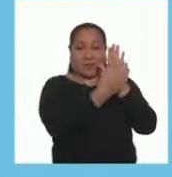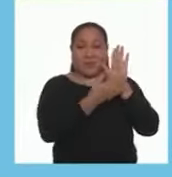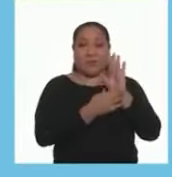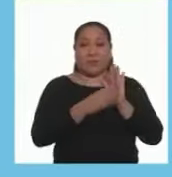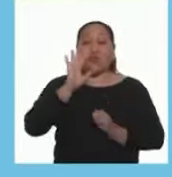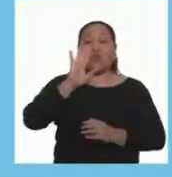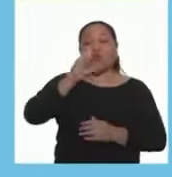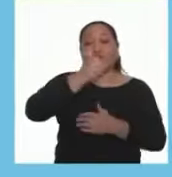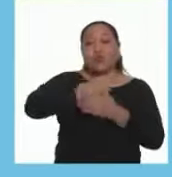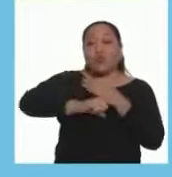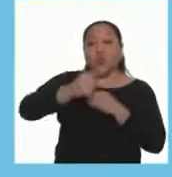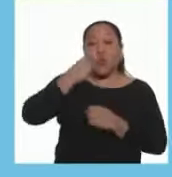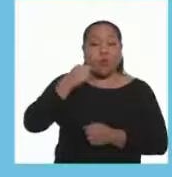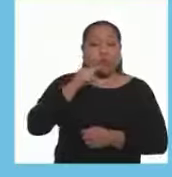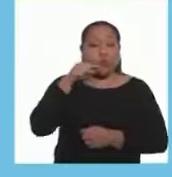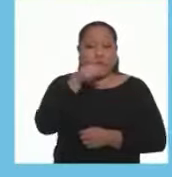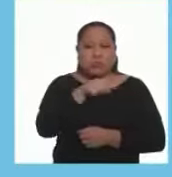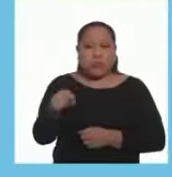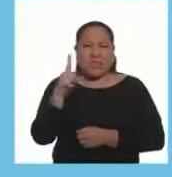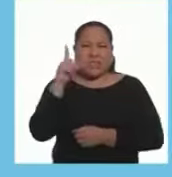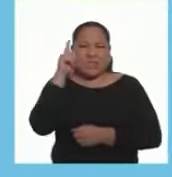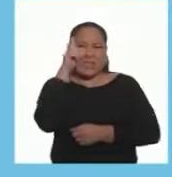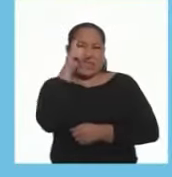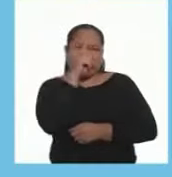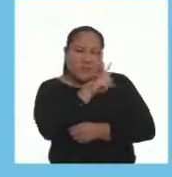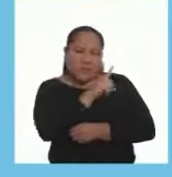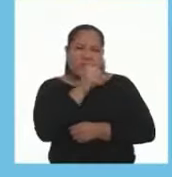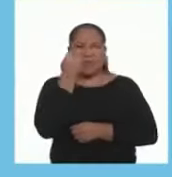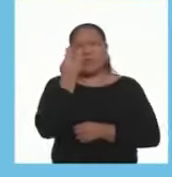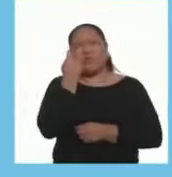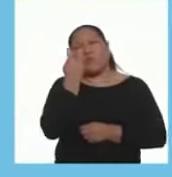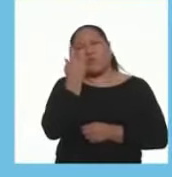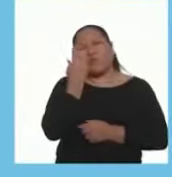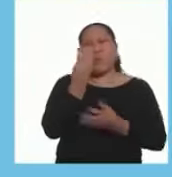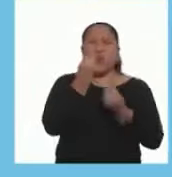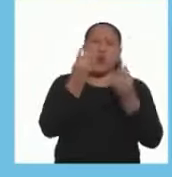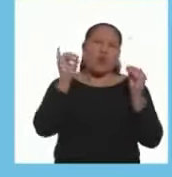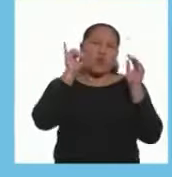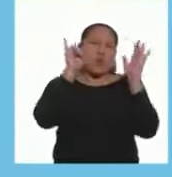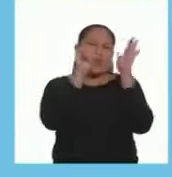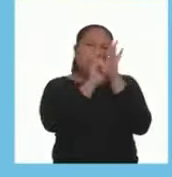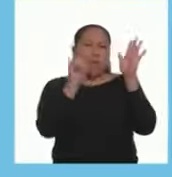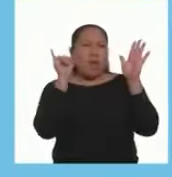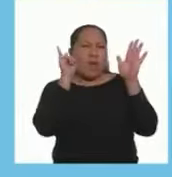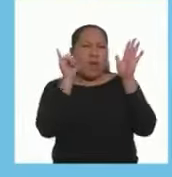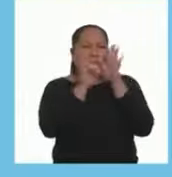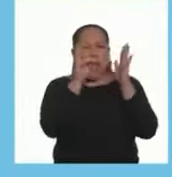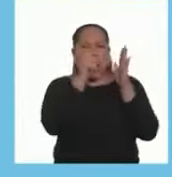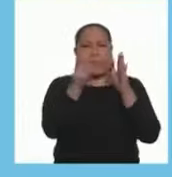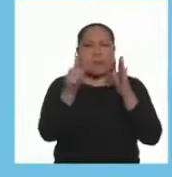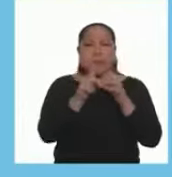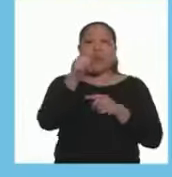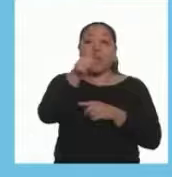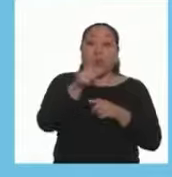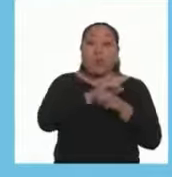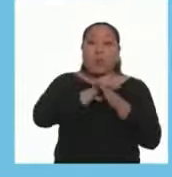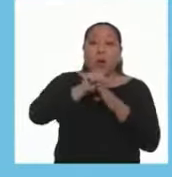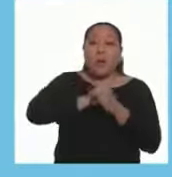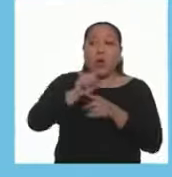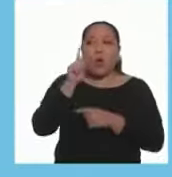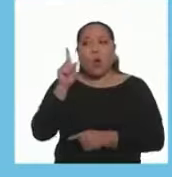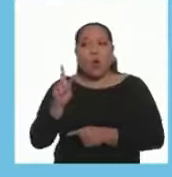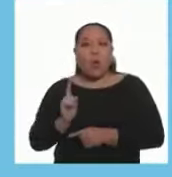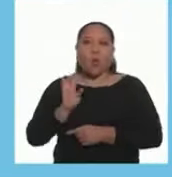Pictogramas Si su niña o niño Tiene dificultades Para comprender Varios pictogramas A la vez